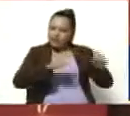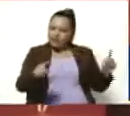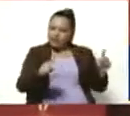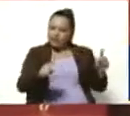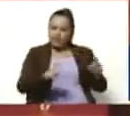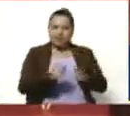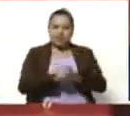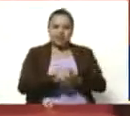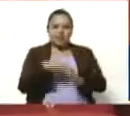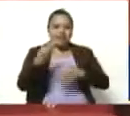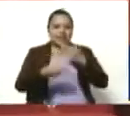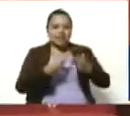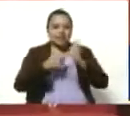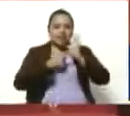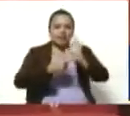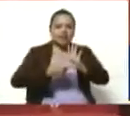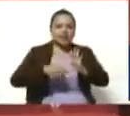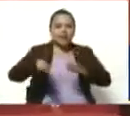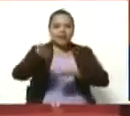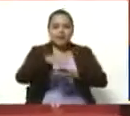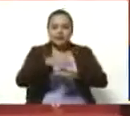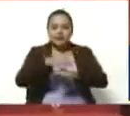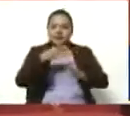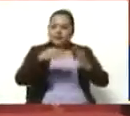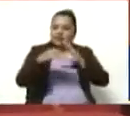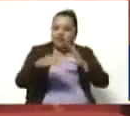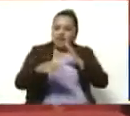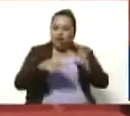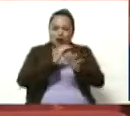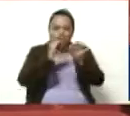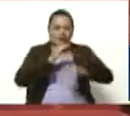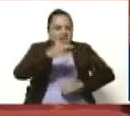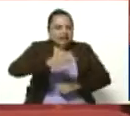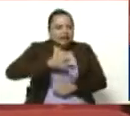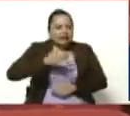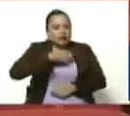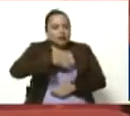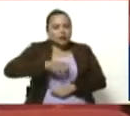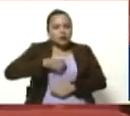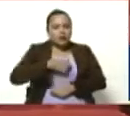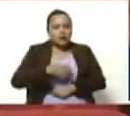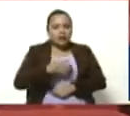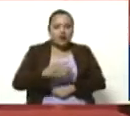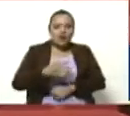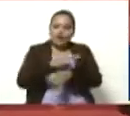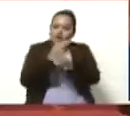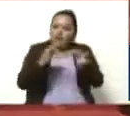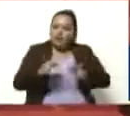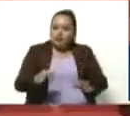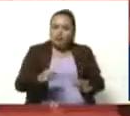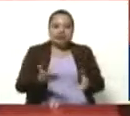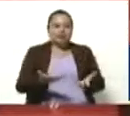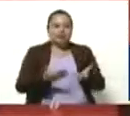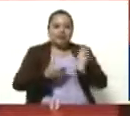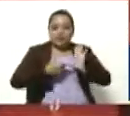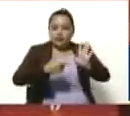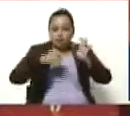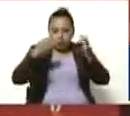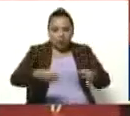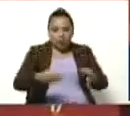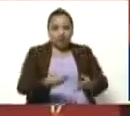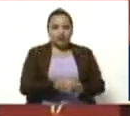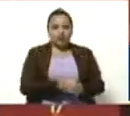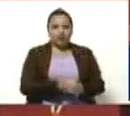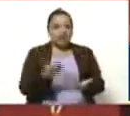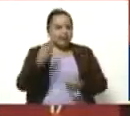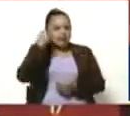¿no?, de llevar el mensaje de una manera muy sensible, incluso de manera práctica. ¿Qué opina usted de eso, de todas